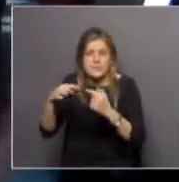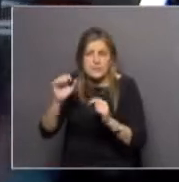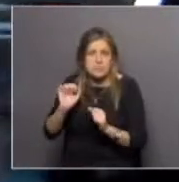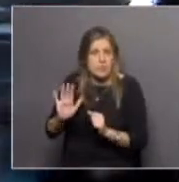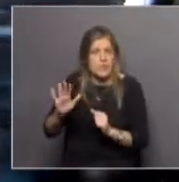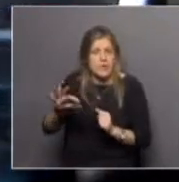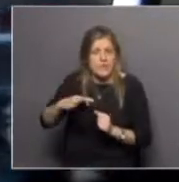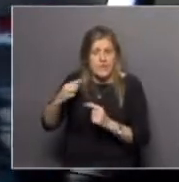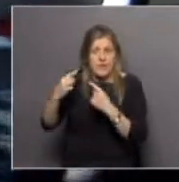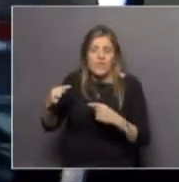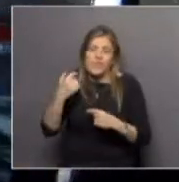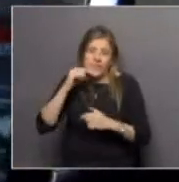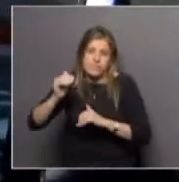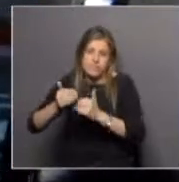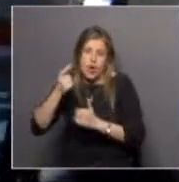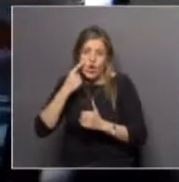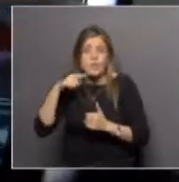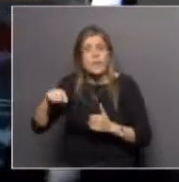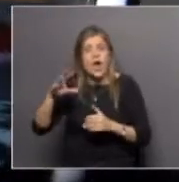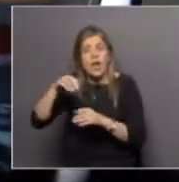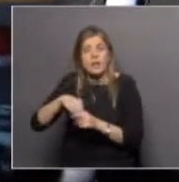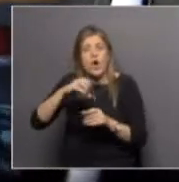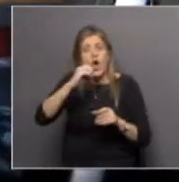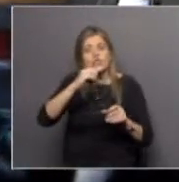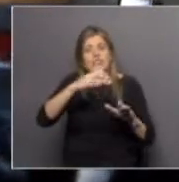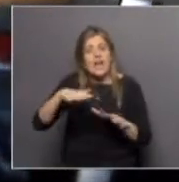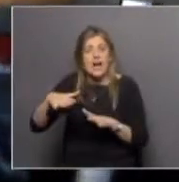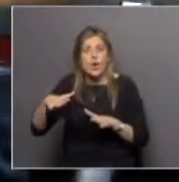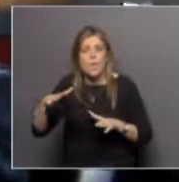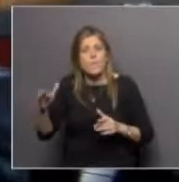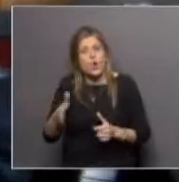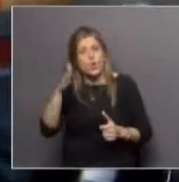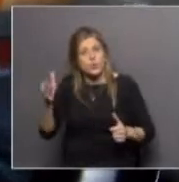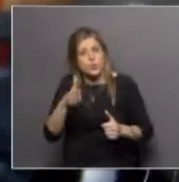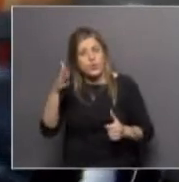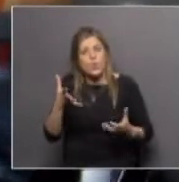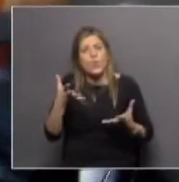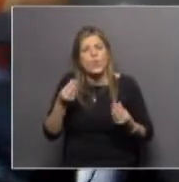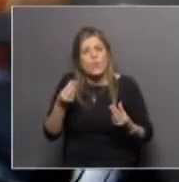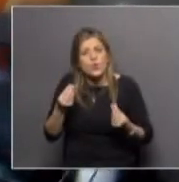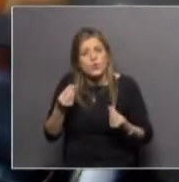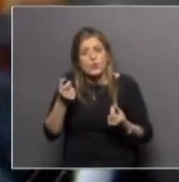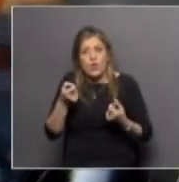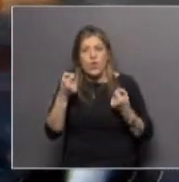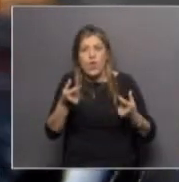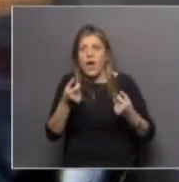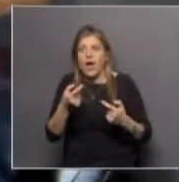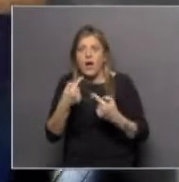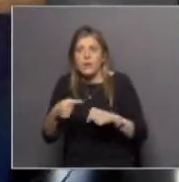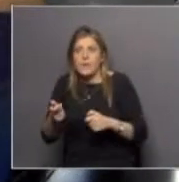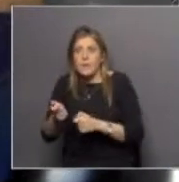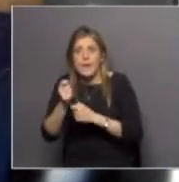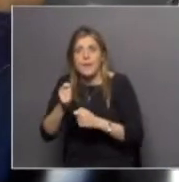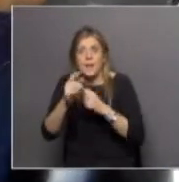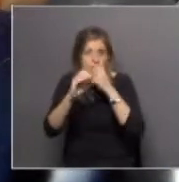Es un océano muy productivo, sustenta importantes recursos pesqueros como el